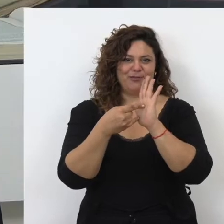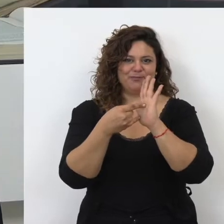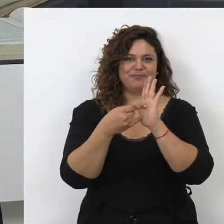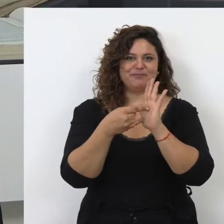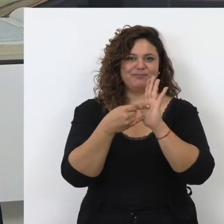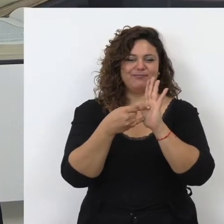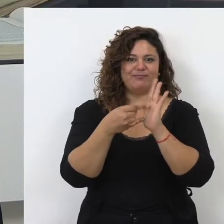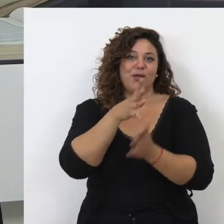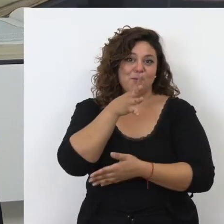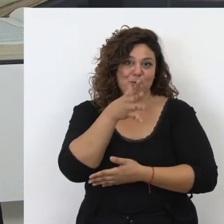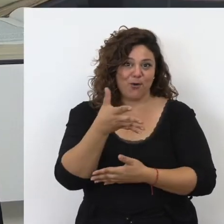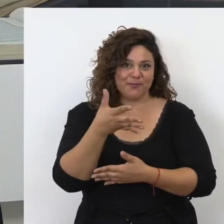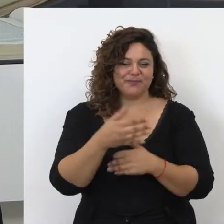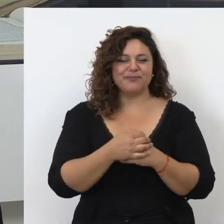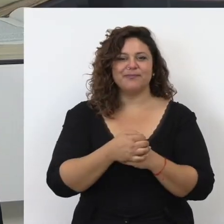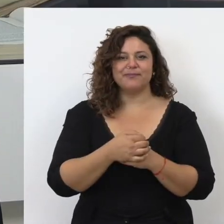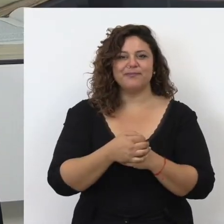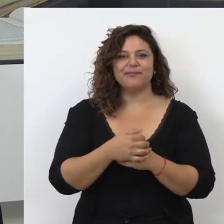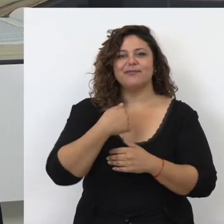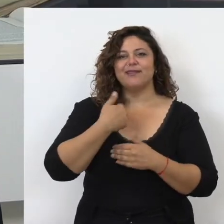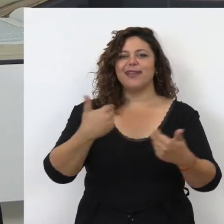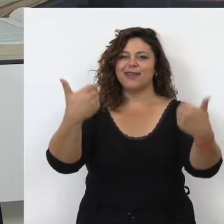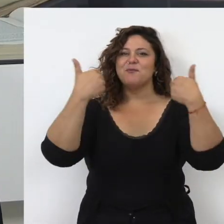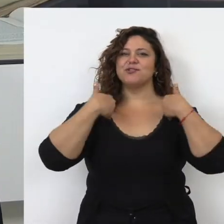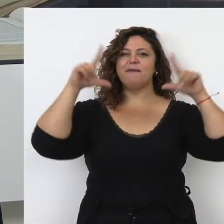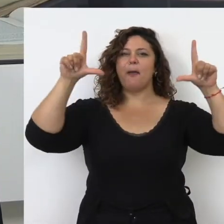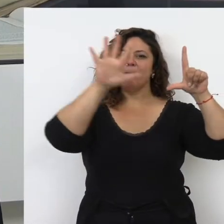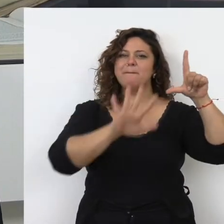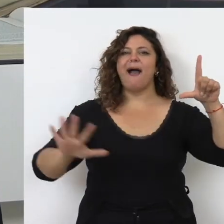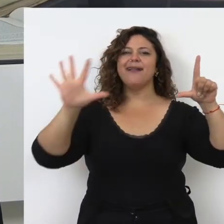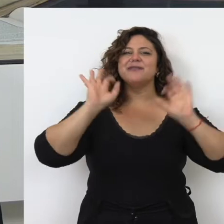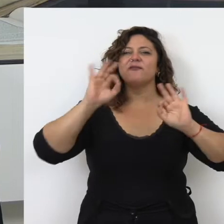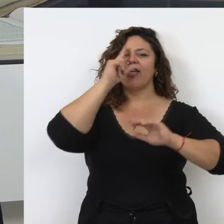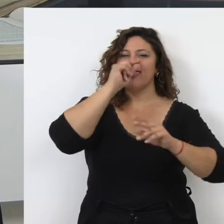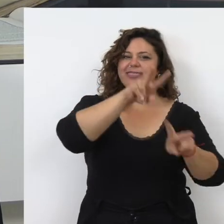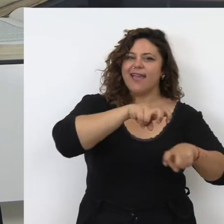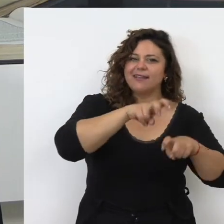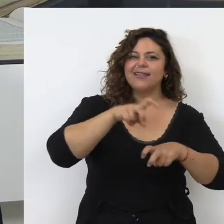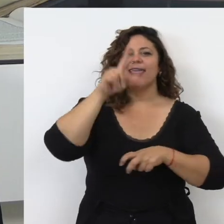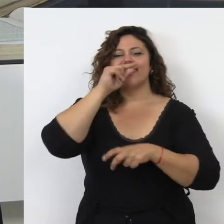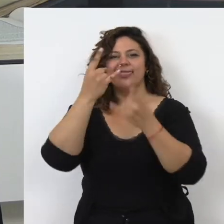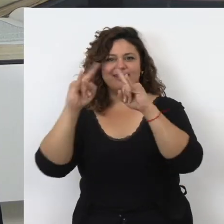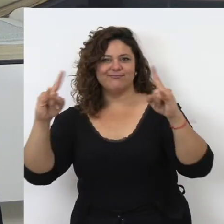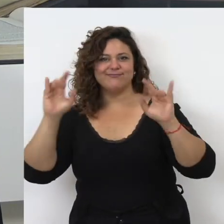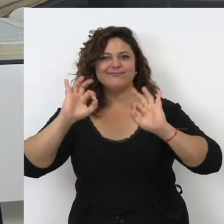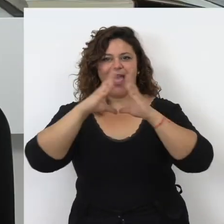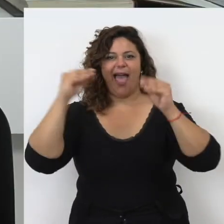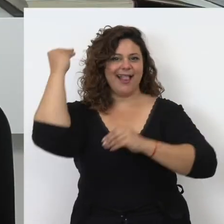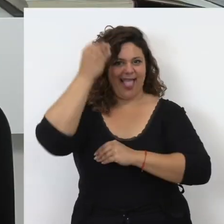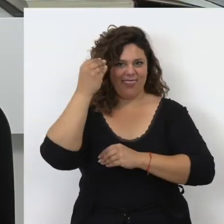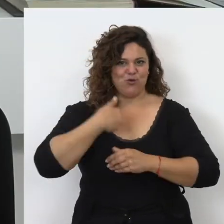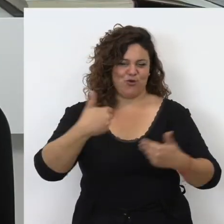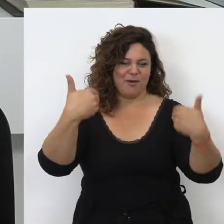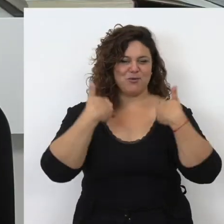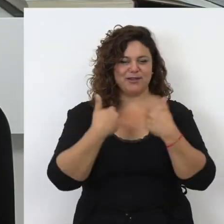puesto que he llevado a cabo, pues, el panel dedicado a la agronomía y la botánica en Alhándalus. En